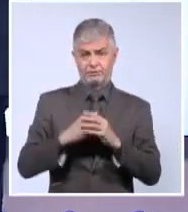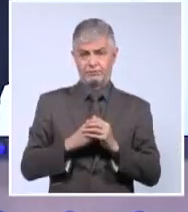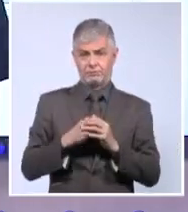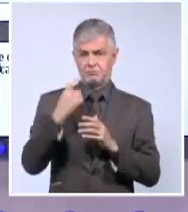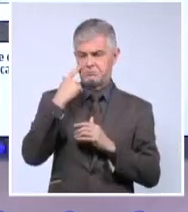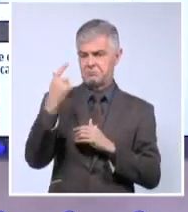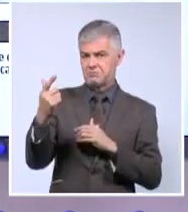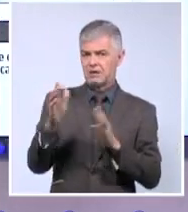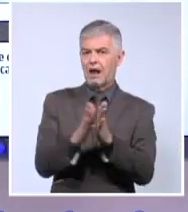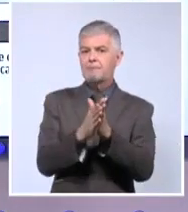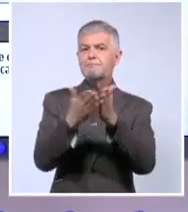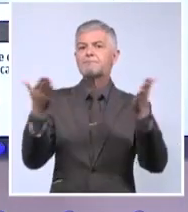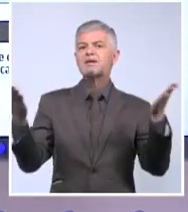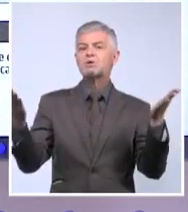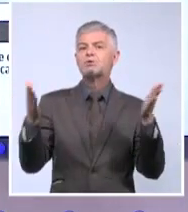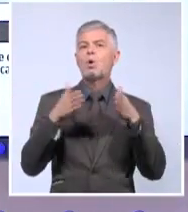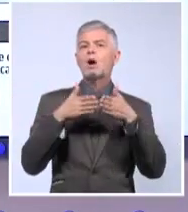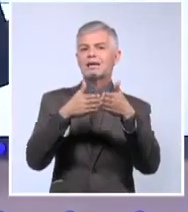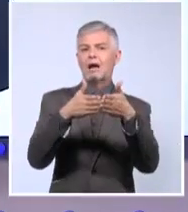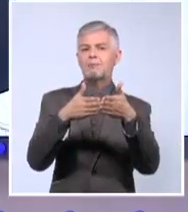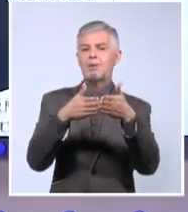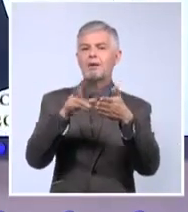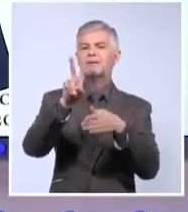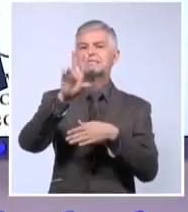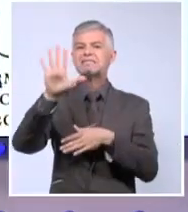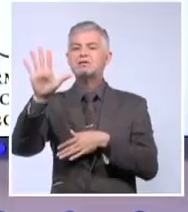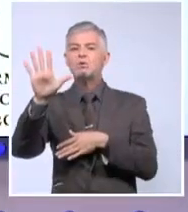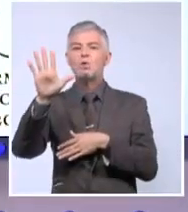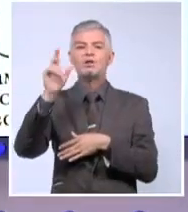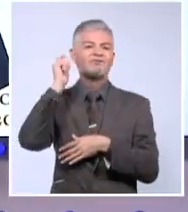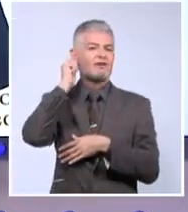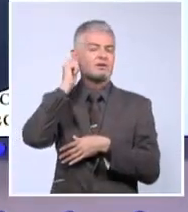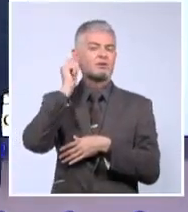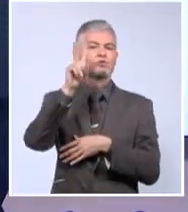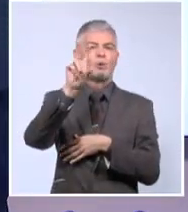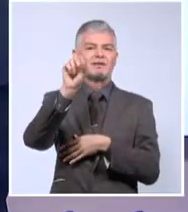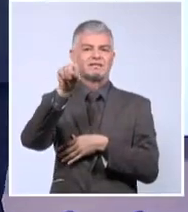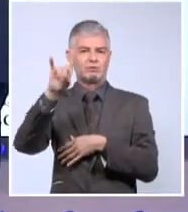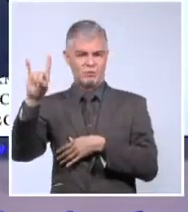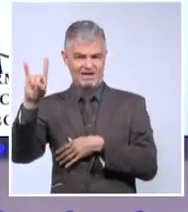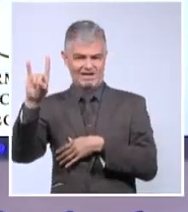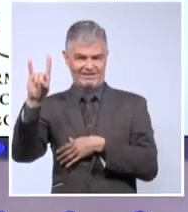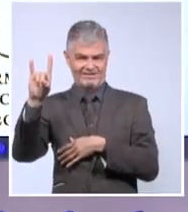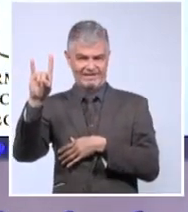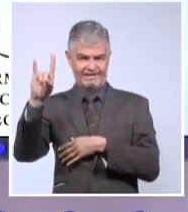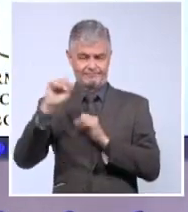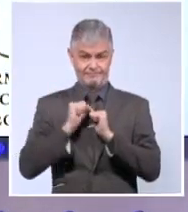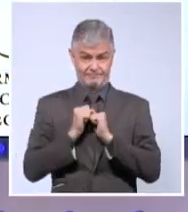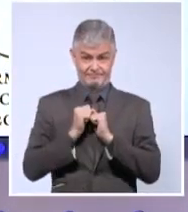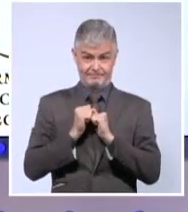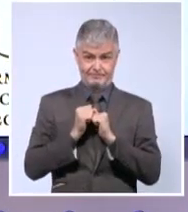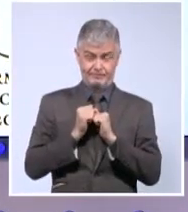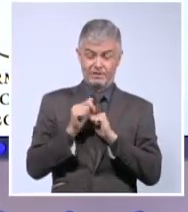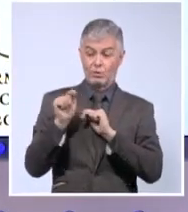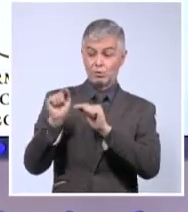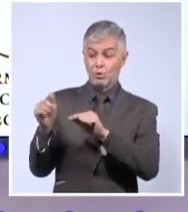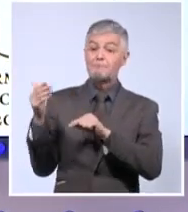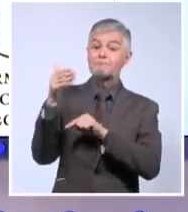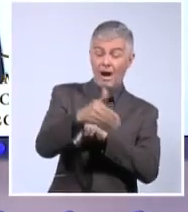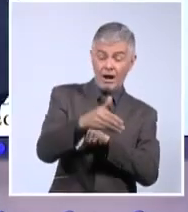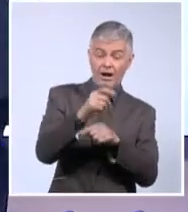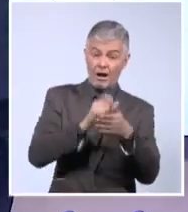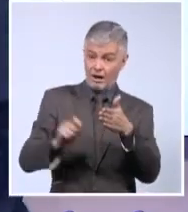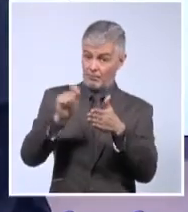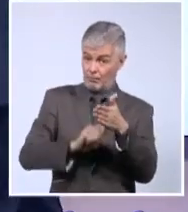Granma del 25 de febrero del 2019. Repito lo que él acaba de decir. Cuando usted va a votar, usted está legitimando el